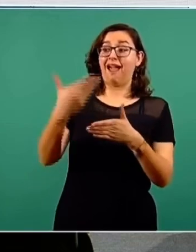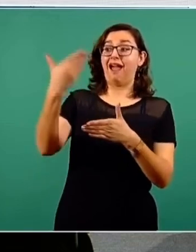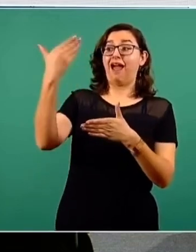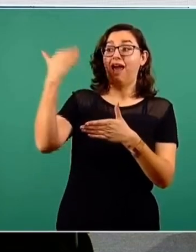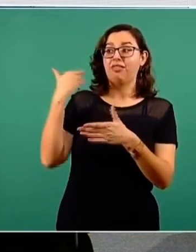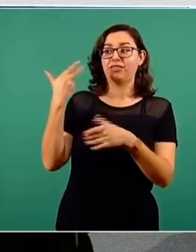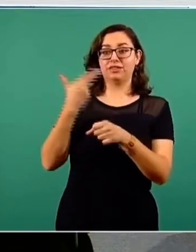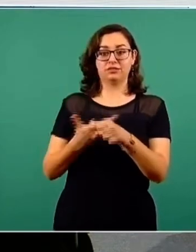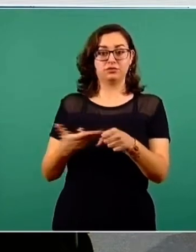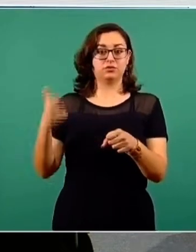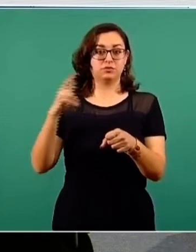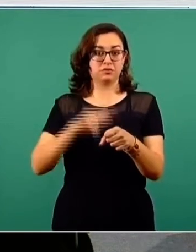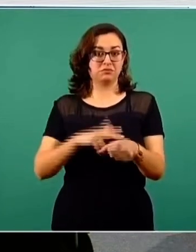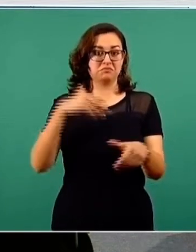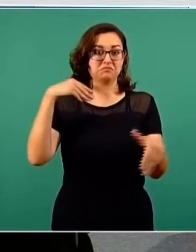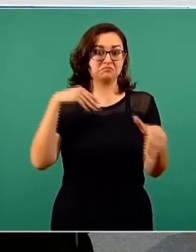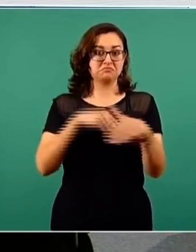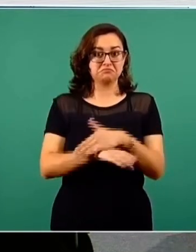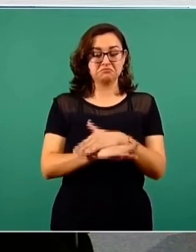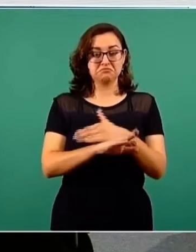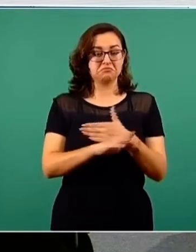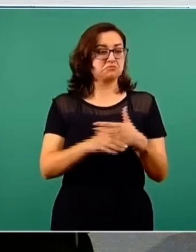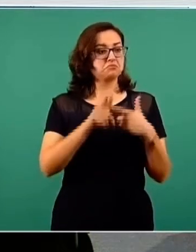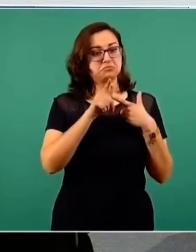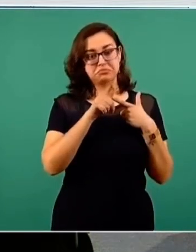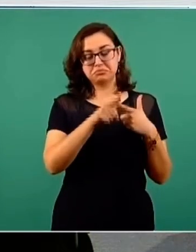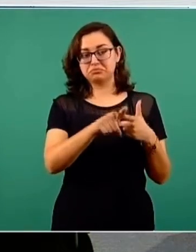tienen tiempos de hospitalización mucho más prolongados.